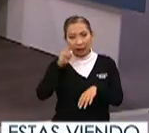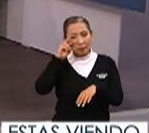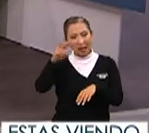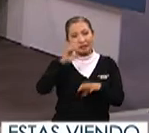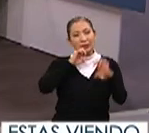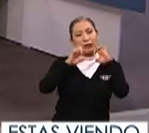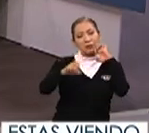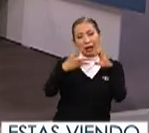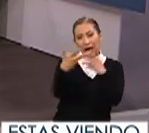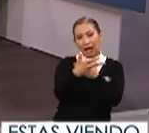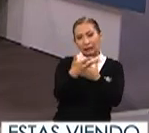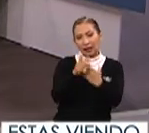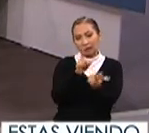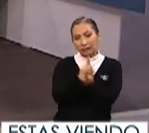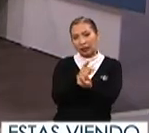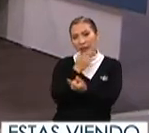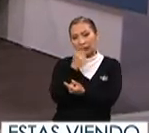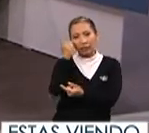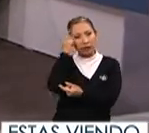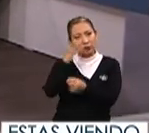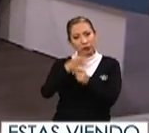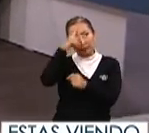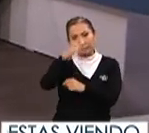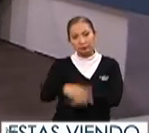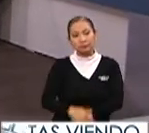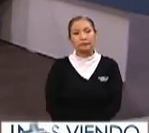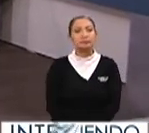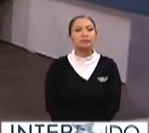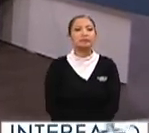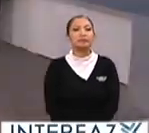a ver esta entrevista que le realizaste a este gran director mexicano.